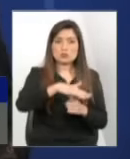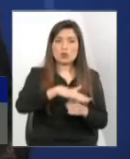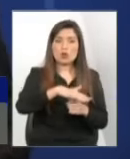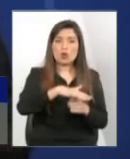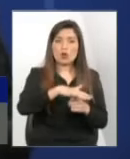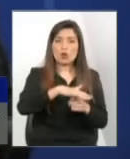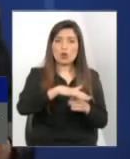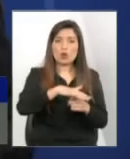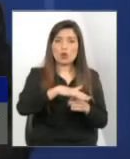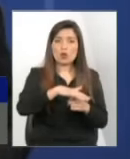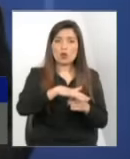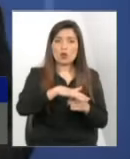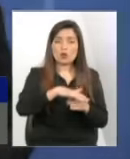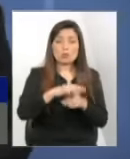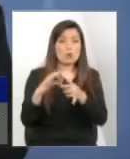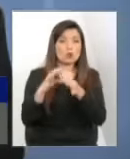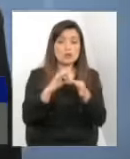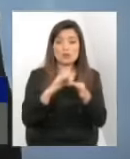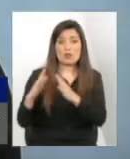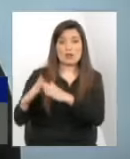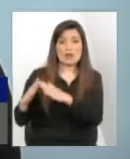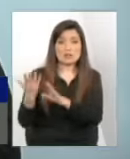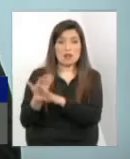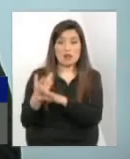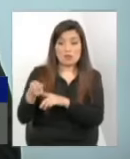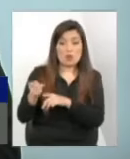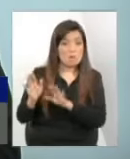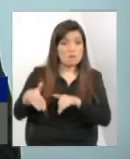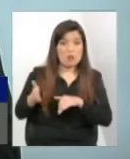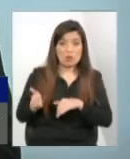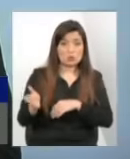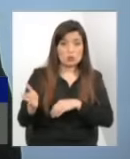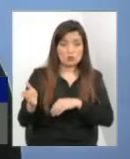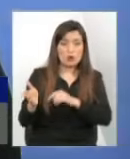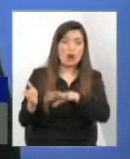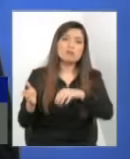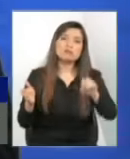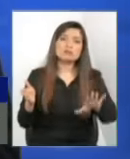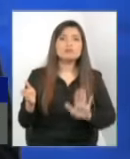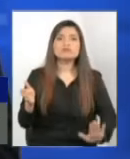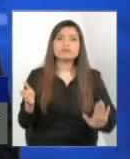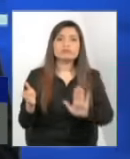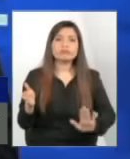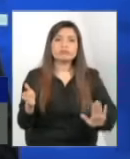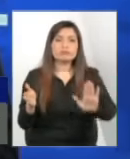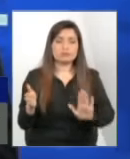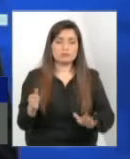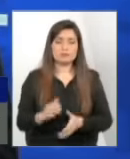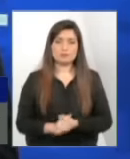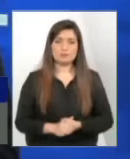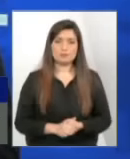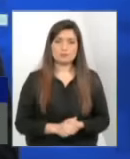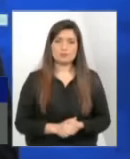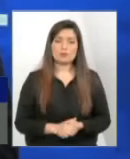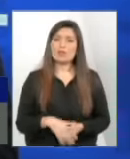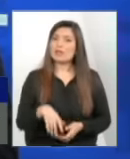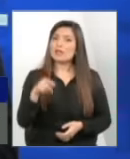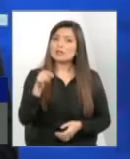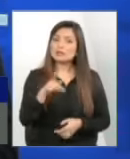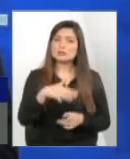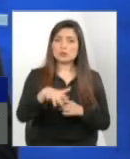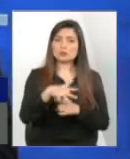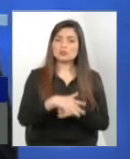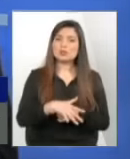hace salir de su casa. Lo grave que tenemos acá y es tremendamente importante determinar